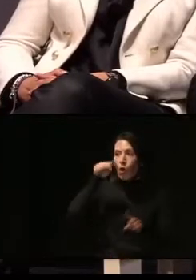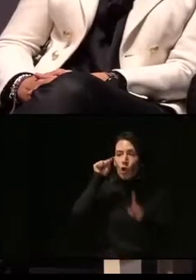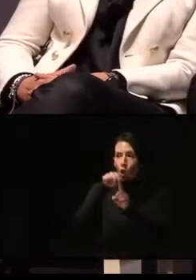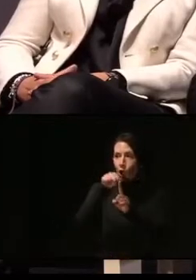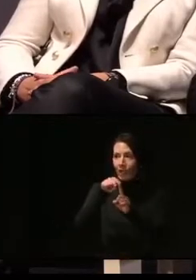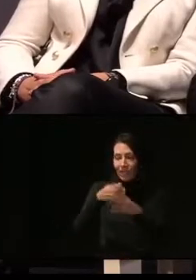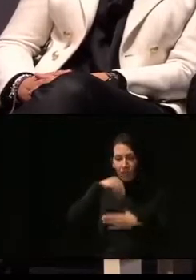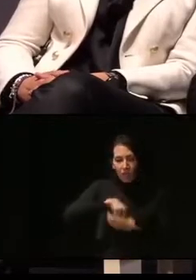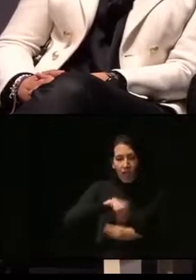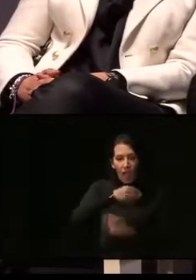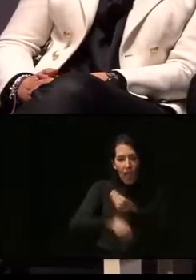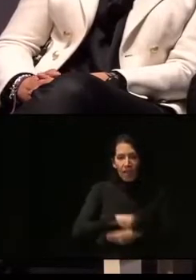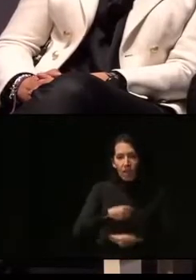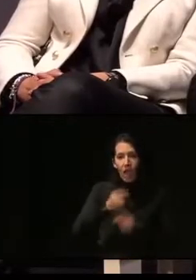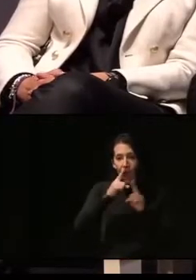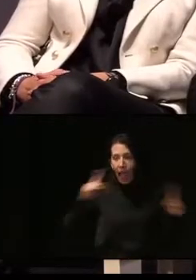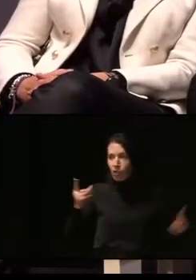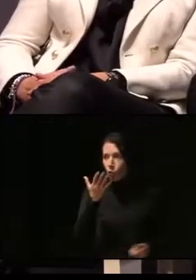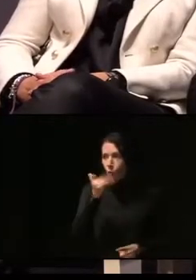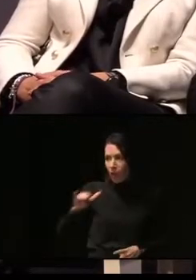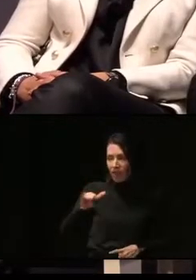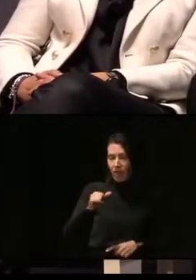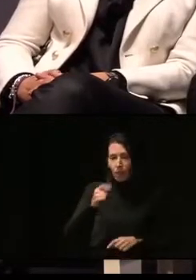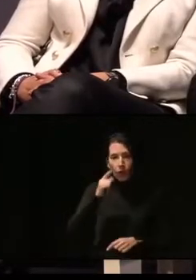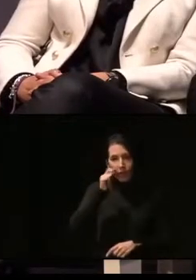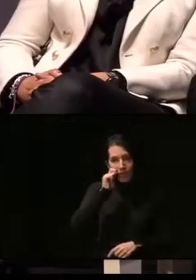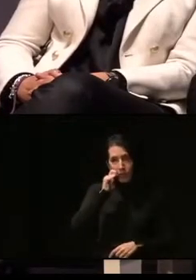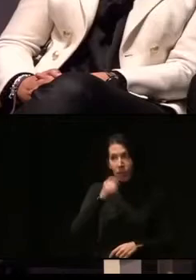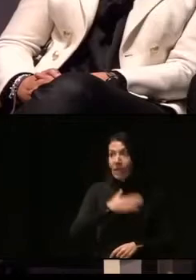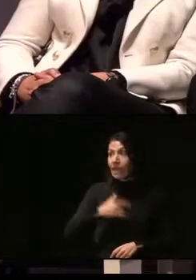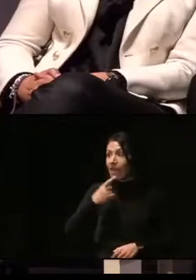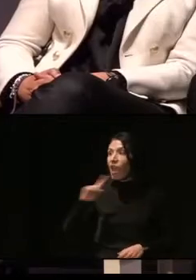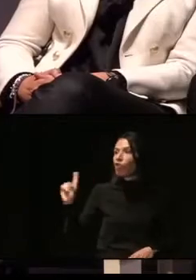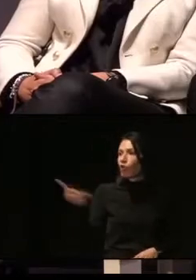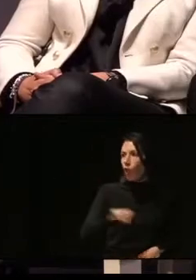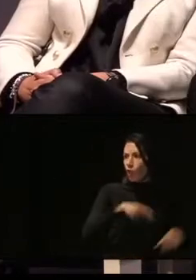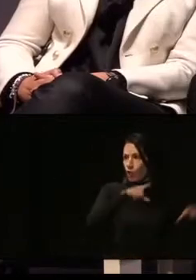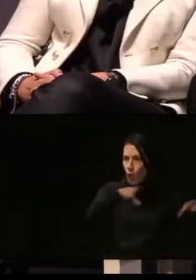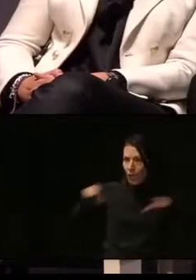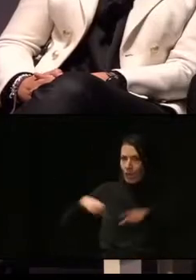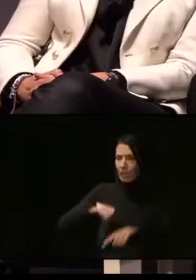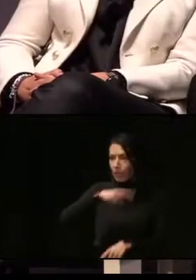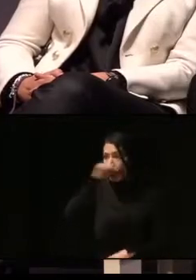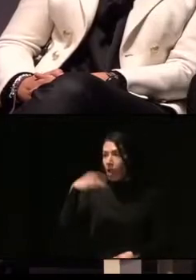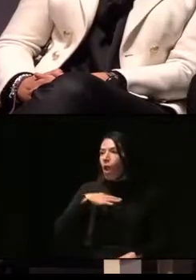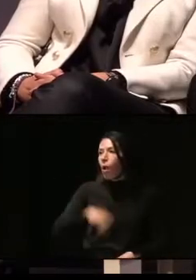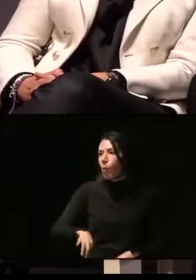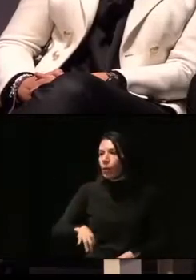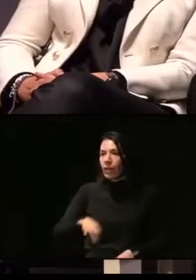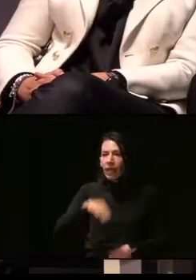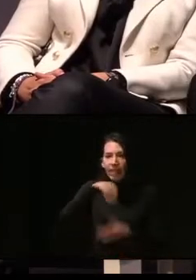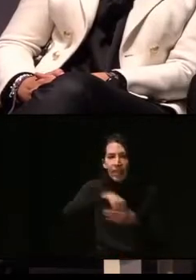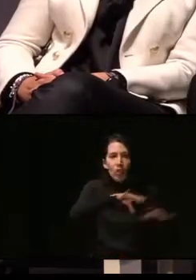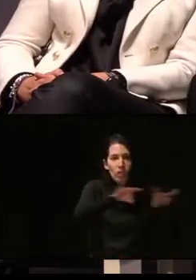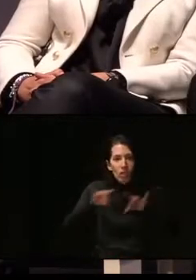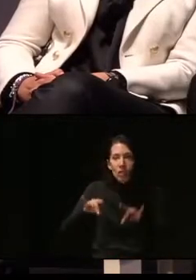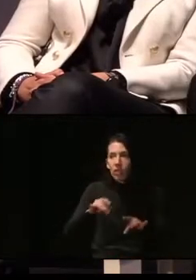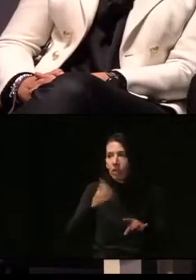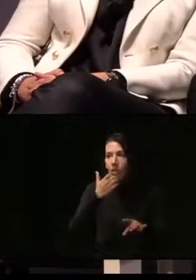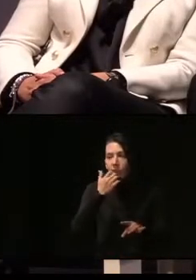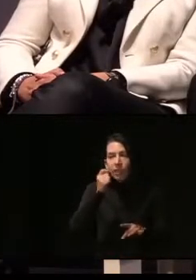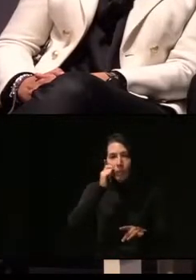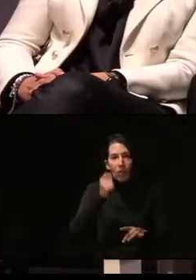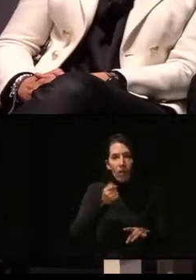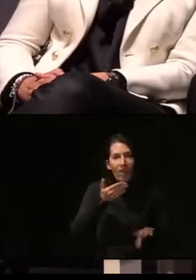inspección al menos una vez al año. Por lo tanto, en todos los locales de Madrid, quiero decir, que habrá locales dentro de cada distrito que, si inspeccionan más